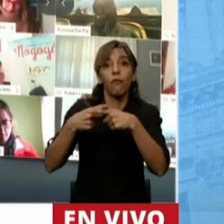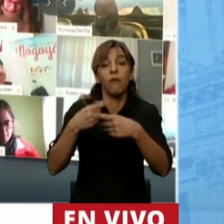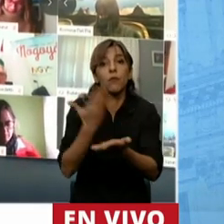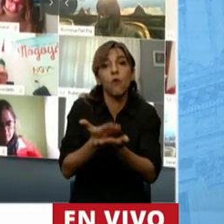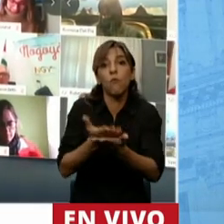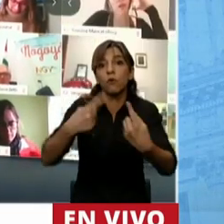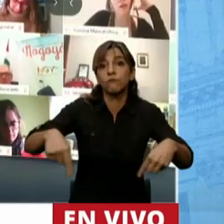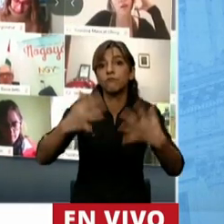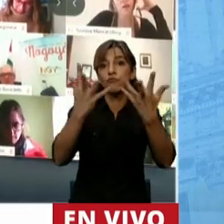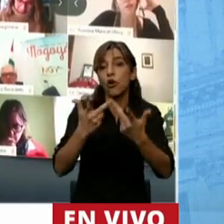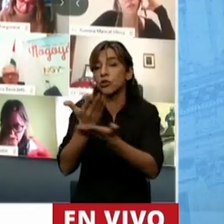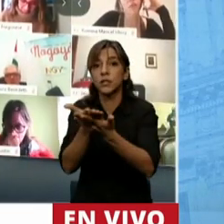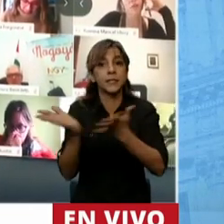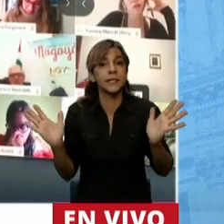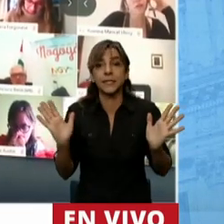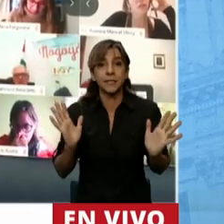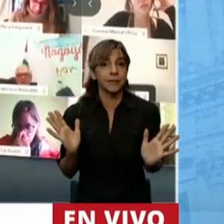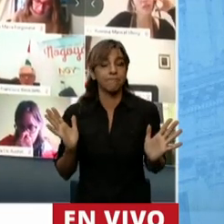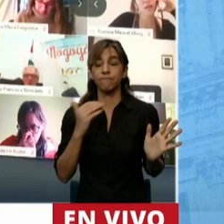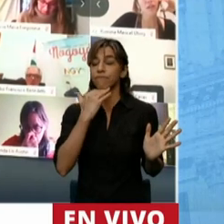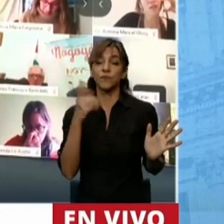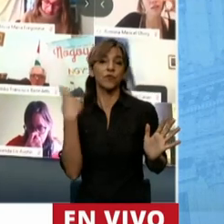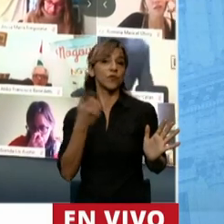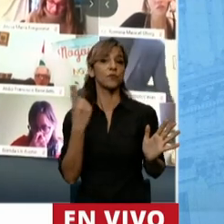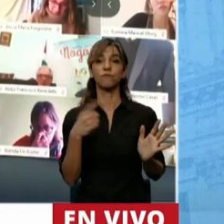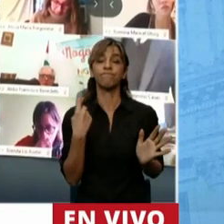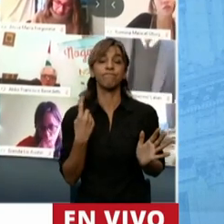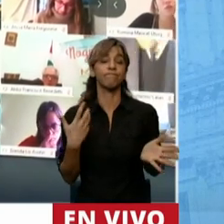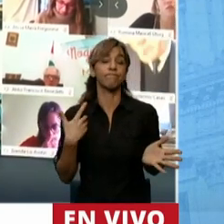es parte de la tarea que tenemos que construir entre todos y todas